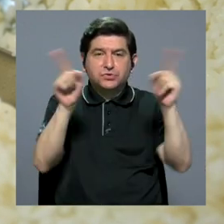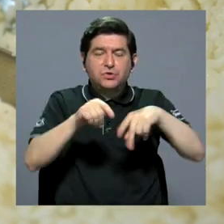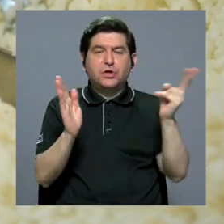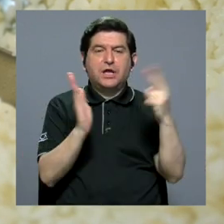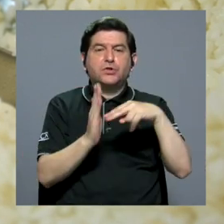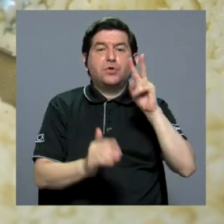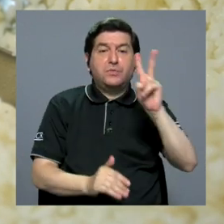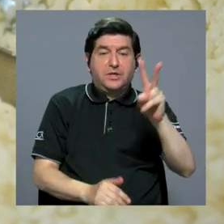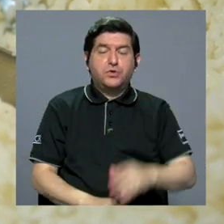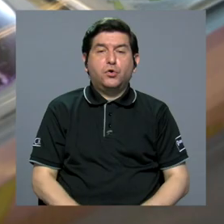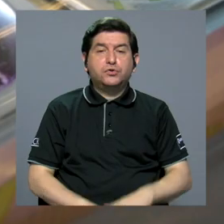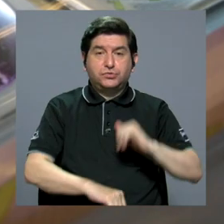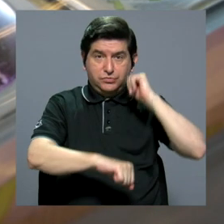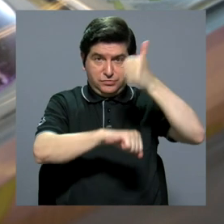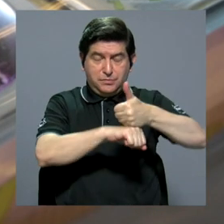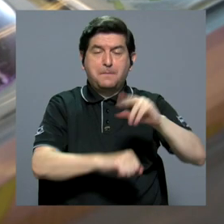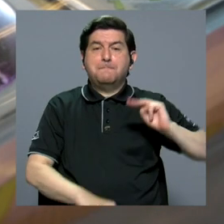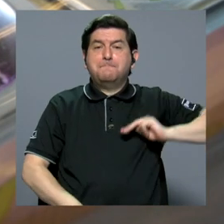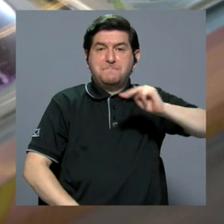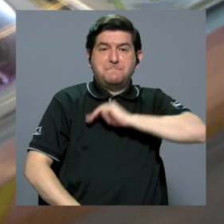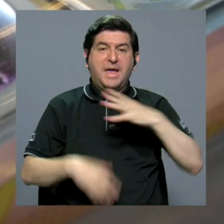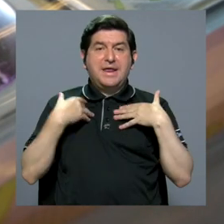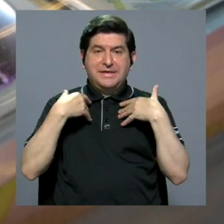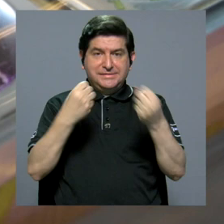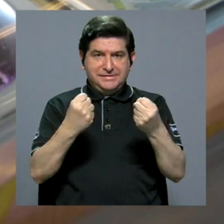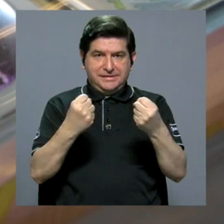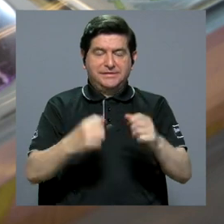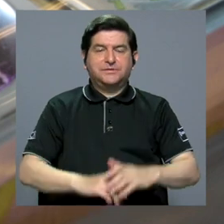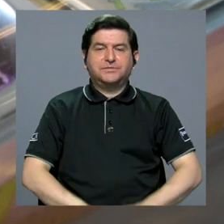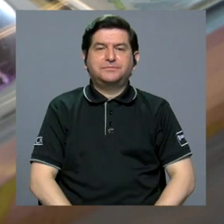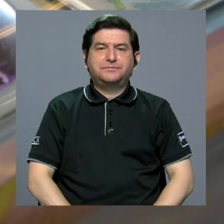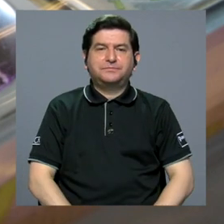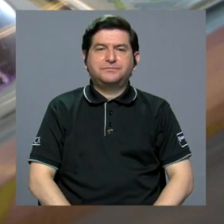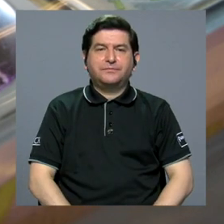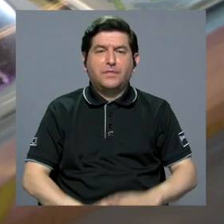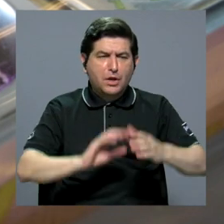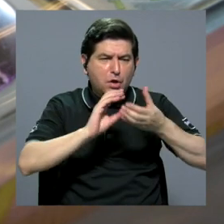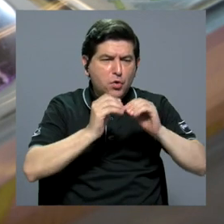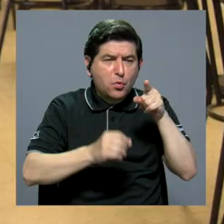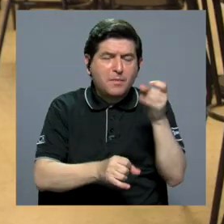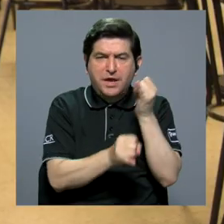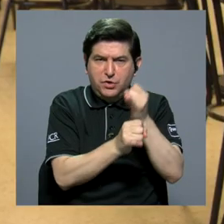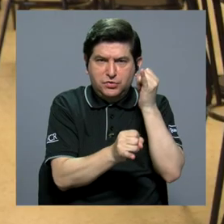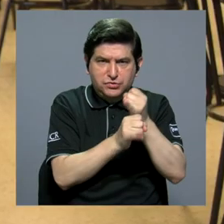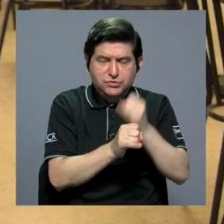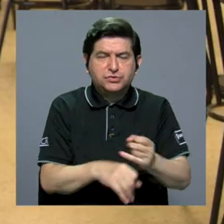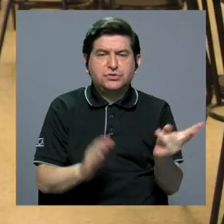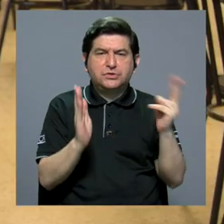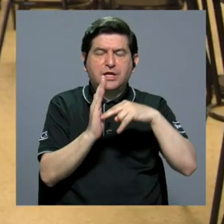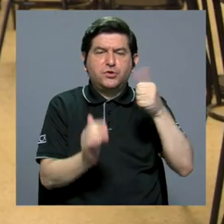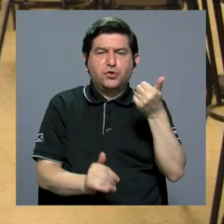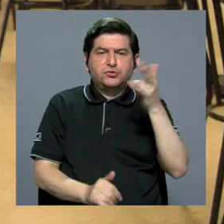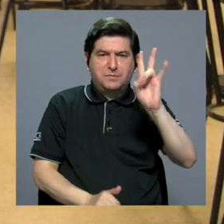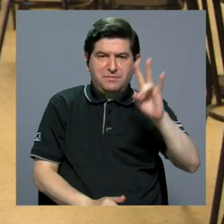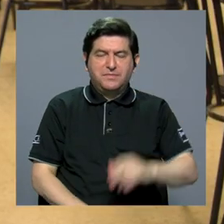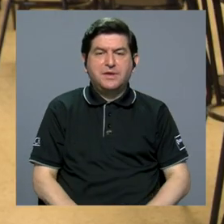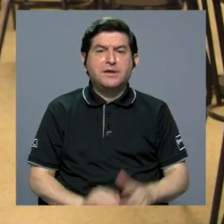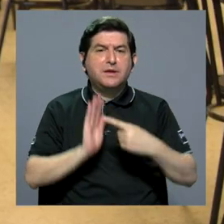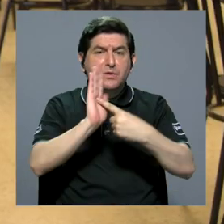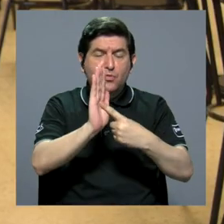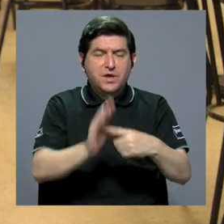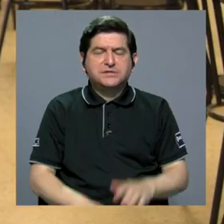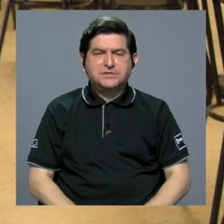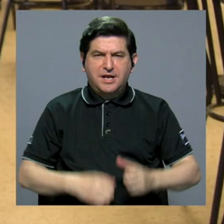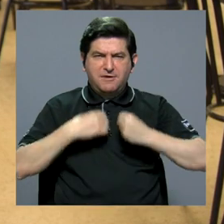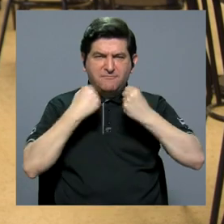se dio en el 2002 y fue promulgada por el Ministerio de Salud. Las cifras de esta institución del 2017